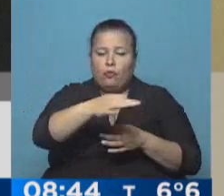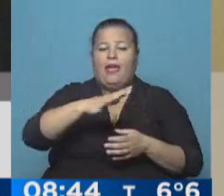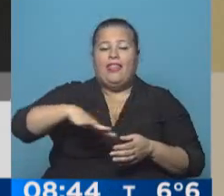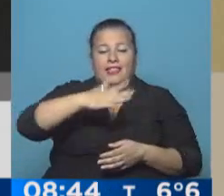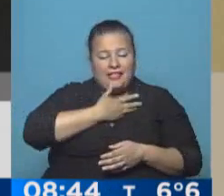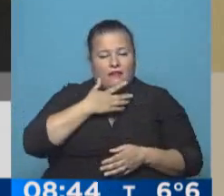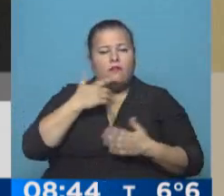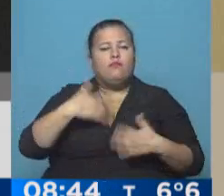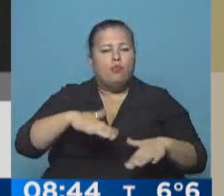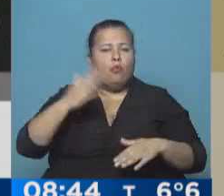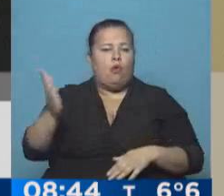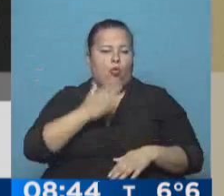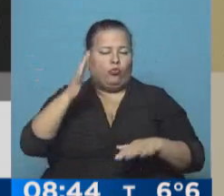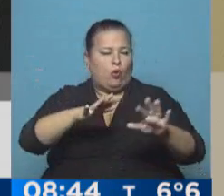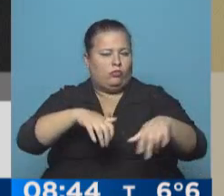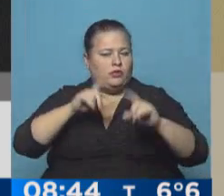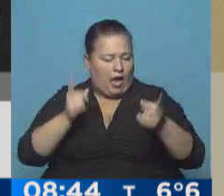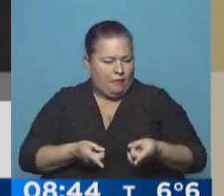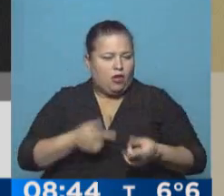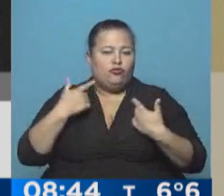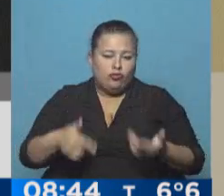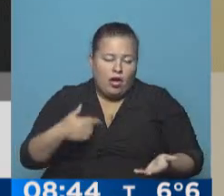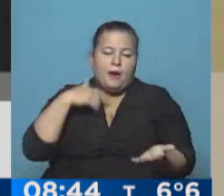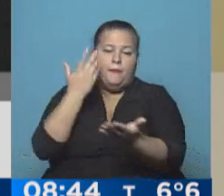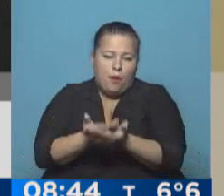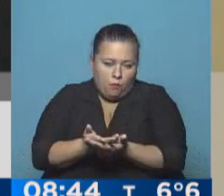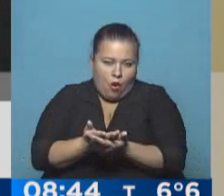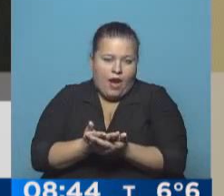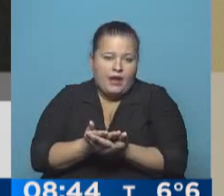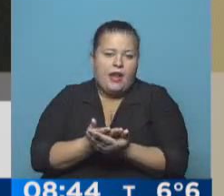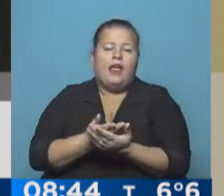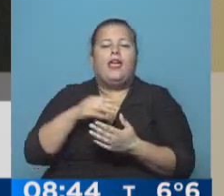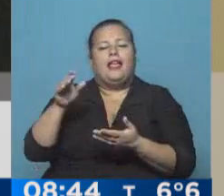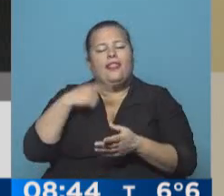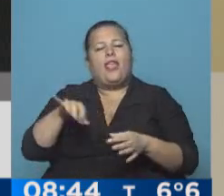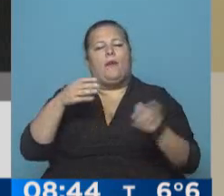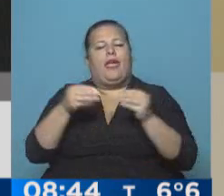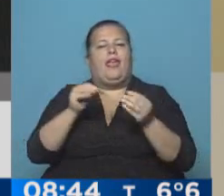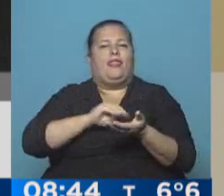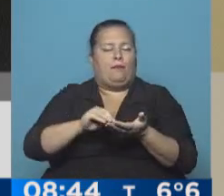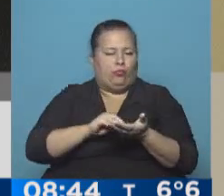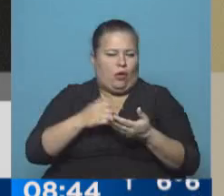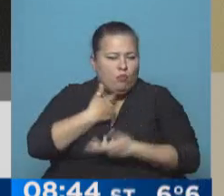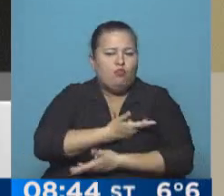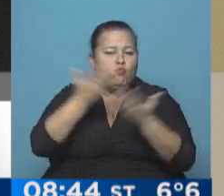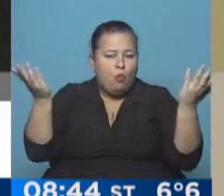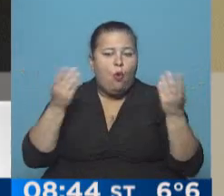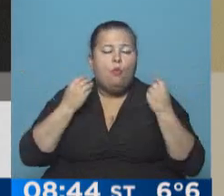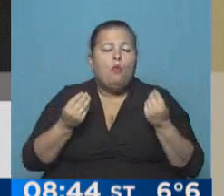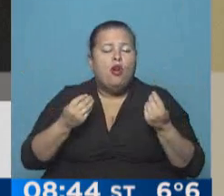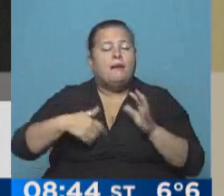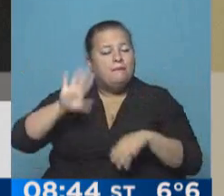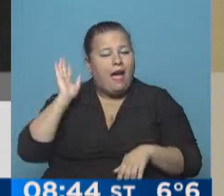provincia donde hubo muchos productores agropecuarios. Entonces estamos planteando que esto tenga tratamiento en Diputados y lo hacemos público porque